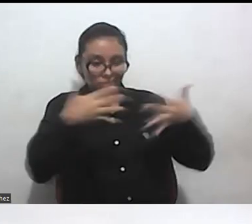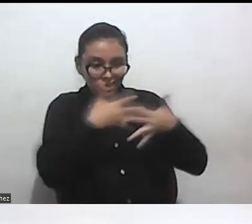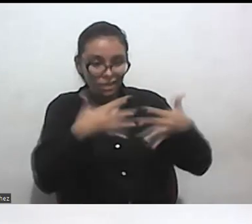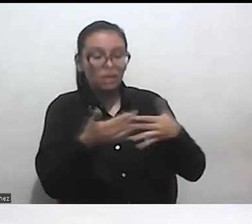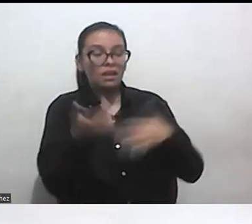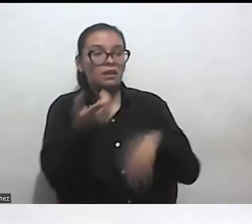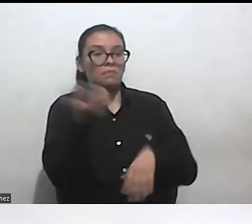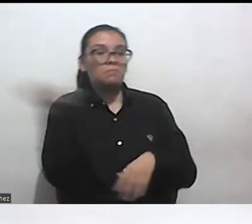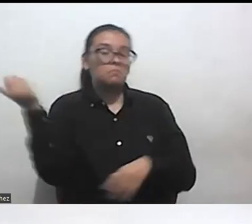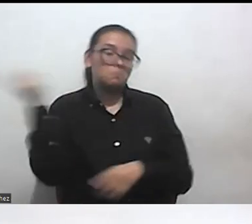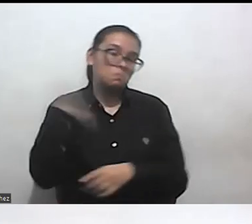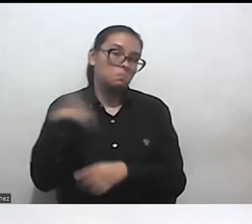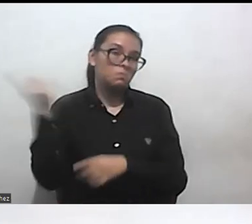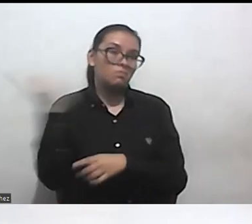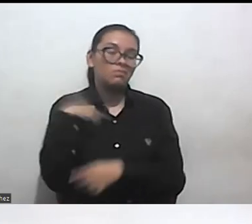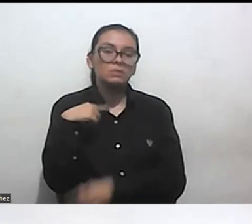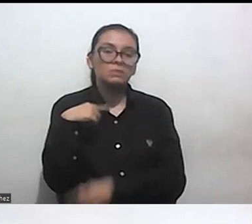mandado